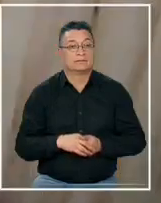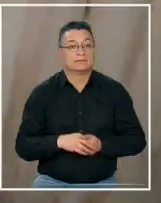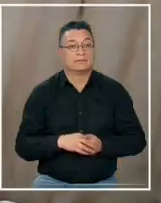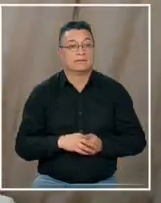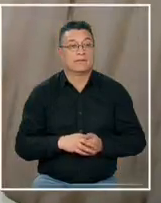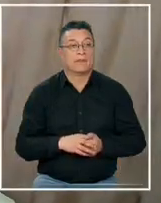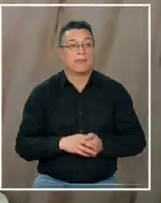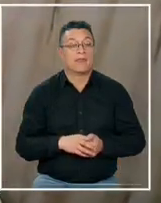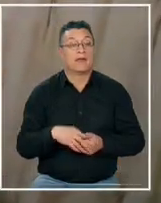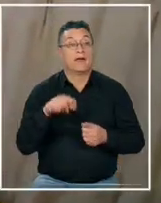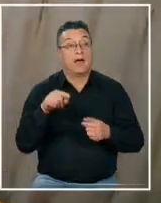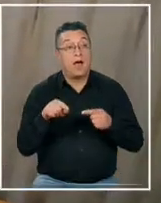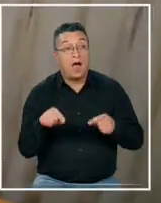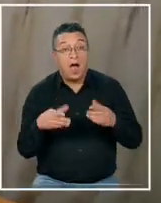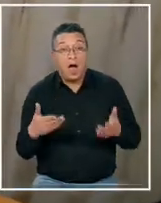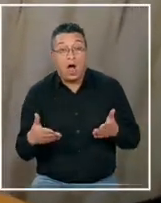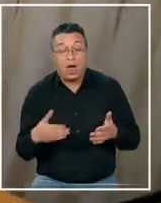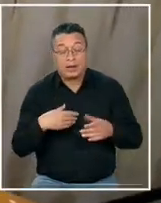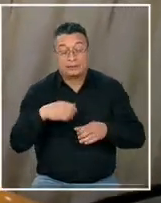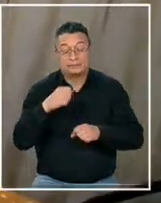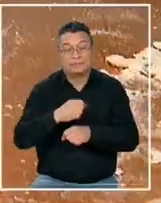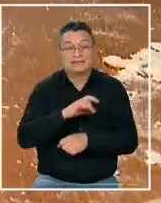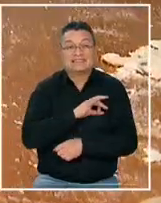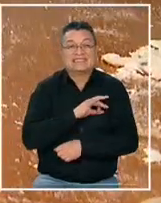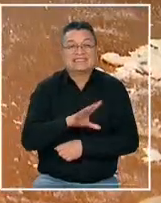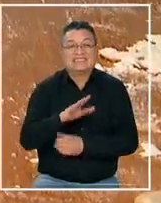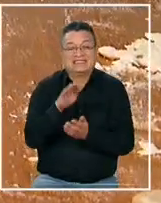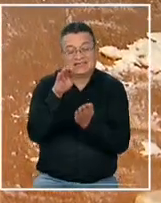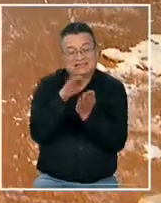en esta oportunidad estamos siendo chilenitos